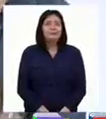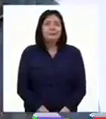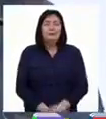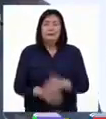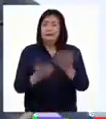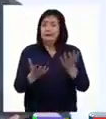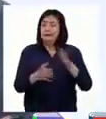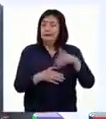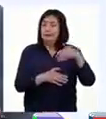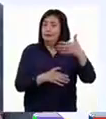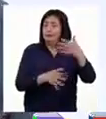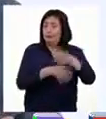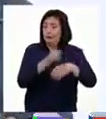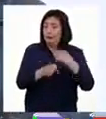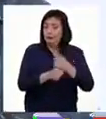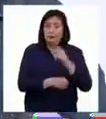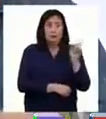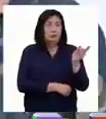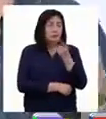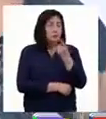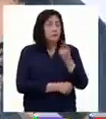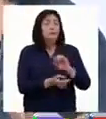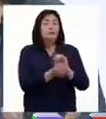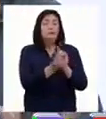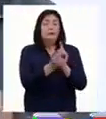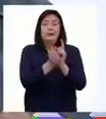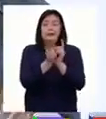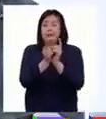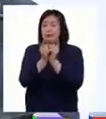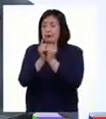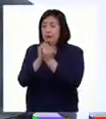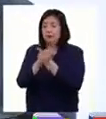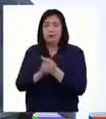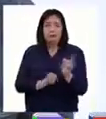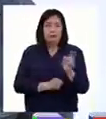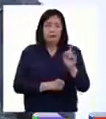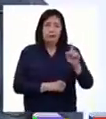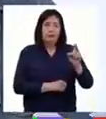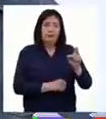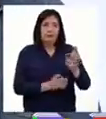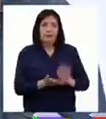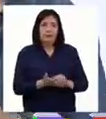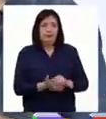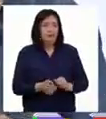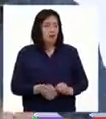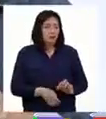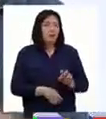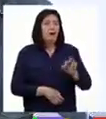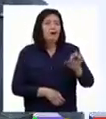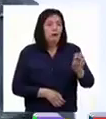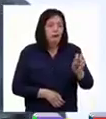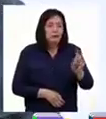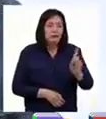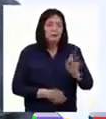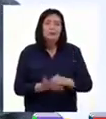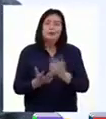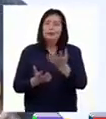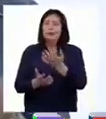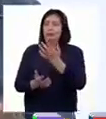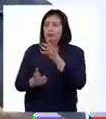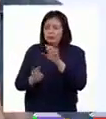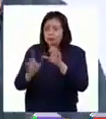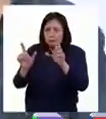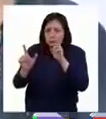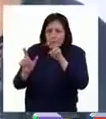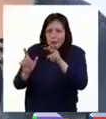Con el paso de los años, estos artefactos fueron cambiando. Ya no era necesario cambiar el canal manualmente y las imágenes empezaron a